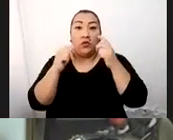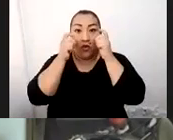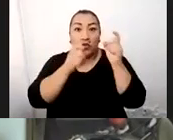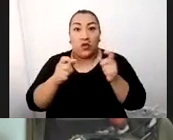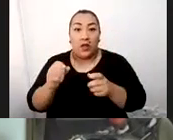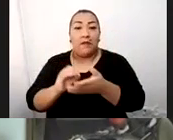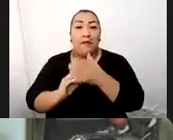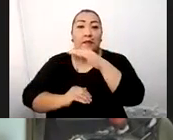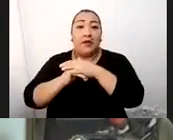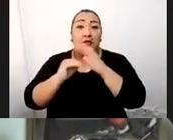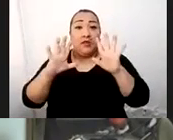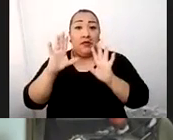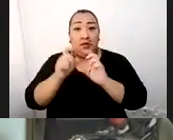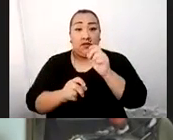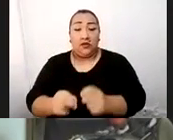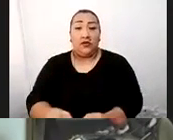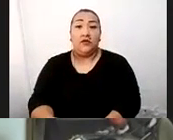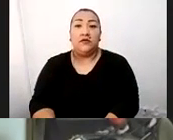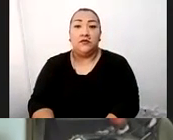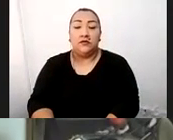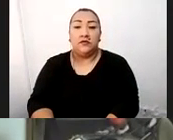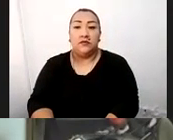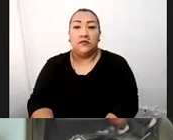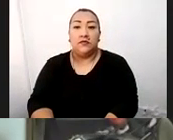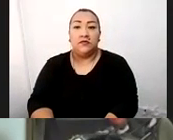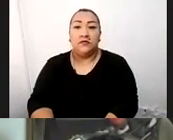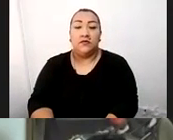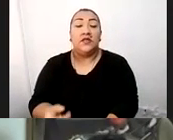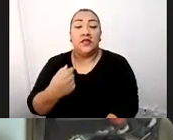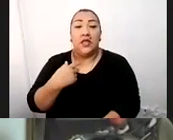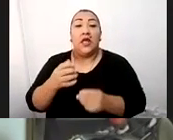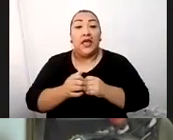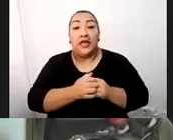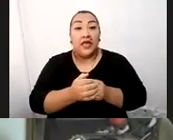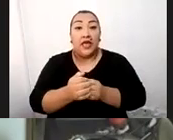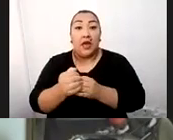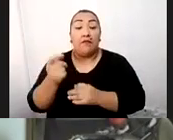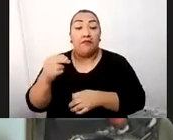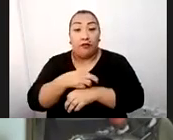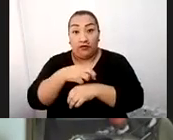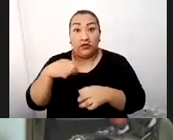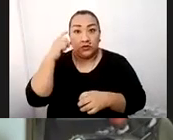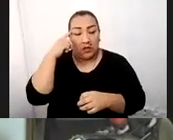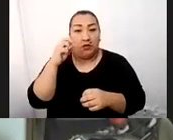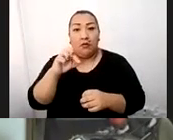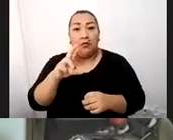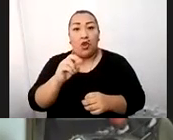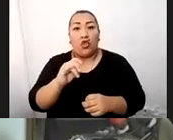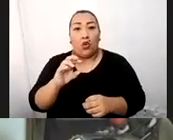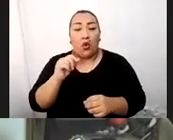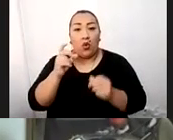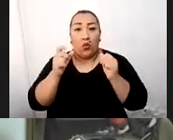10 personas. Tenemos un guía profesional que maneja los protocolos, tanto de bioseguridad como de primeros auxilios.